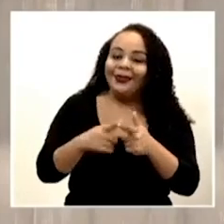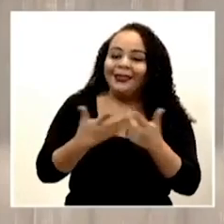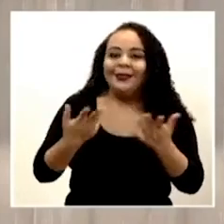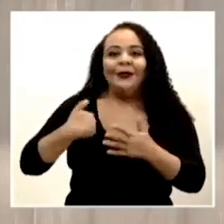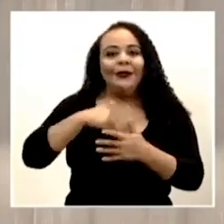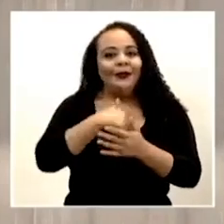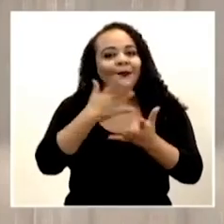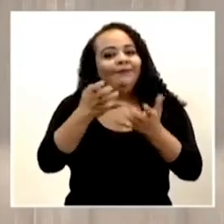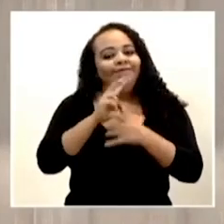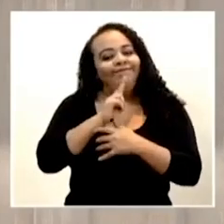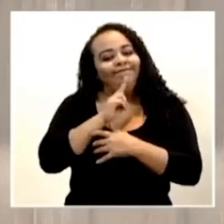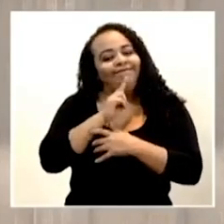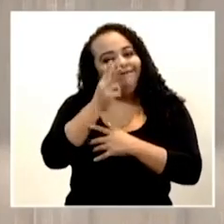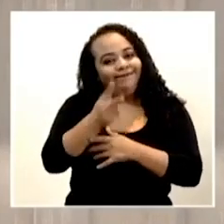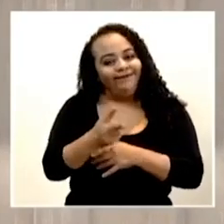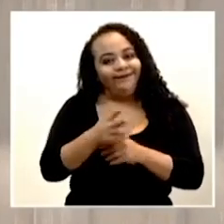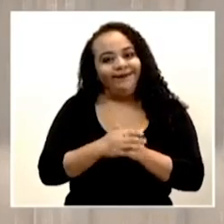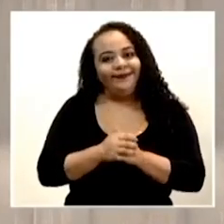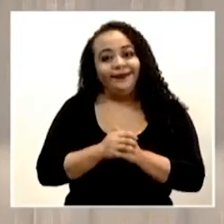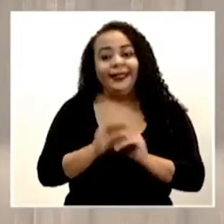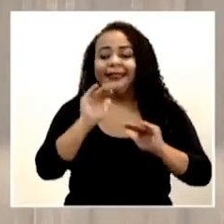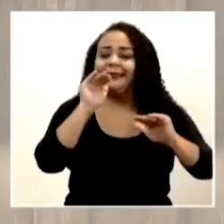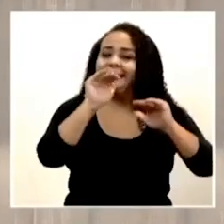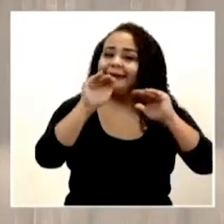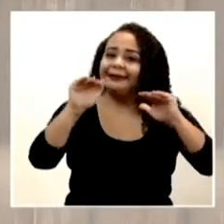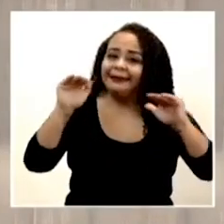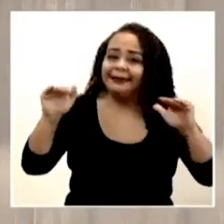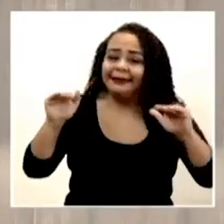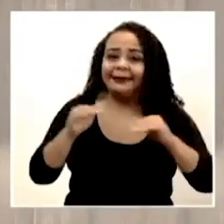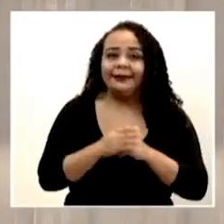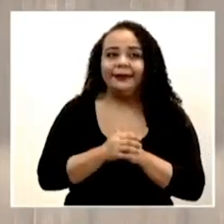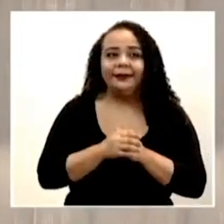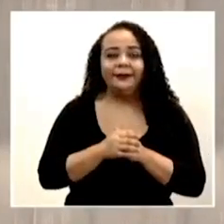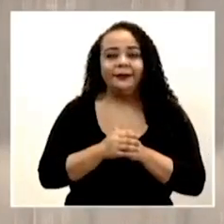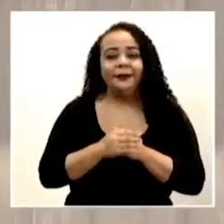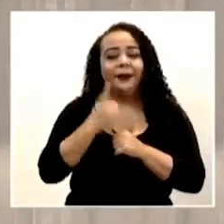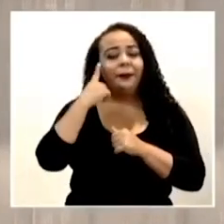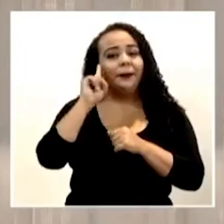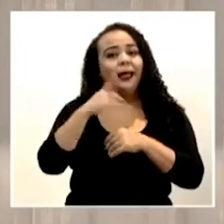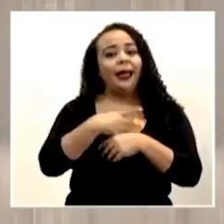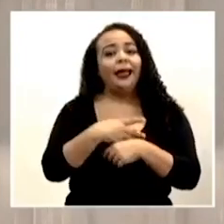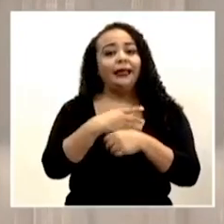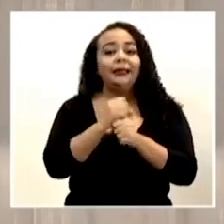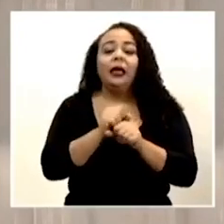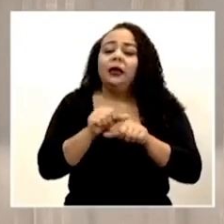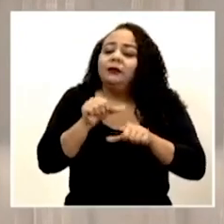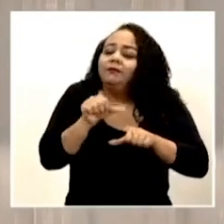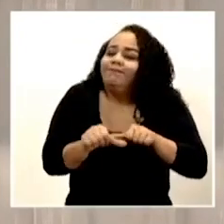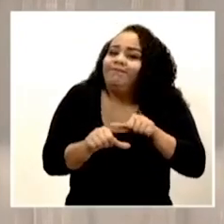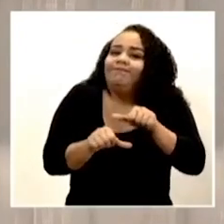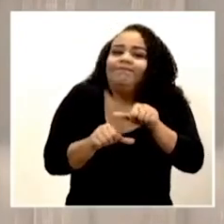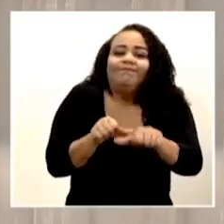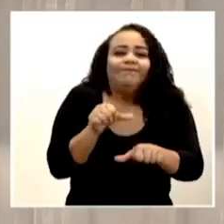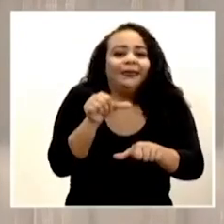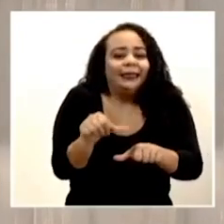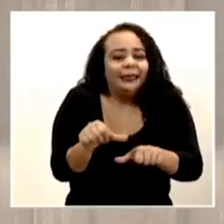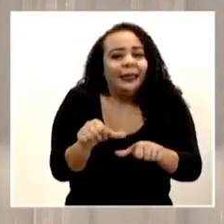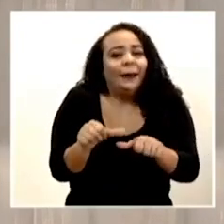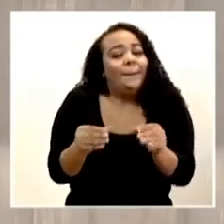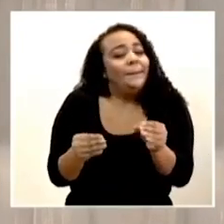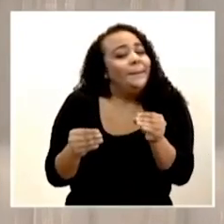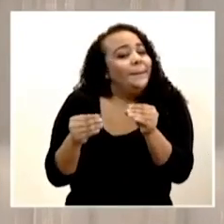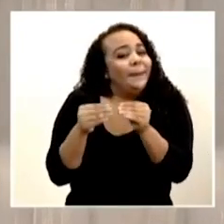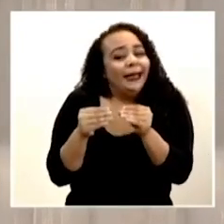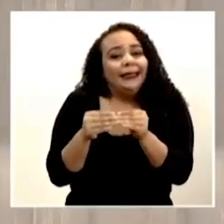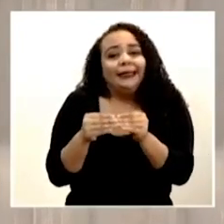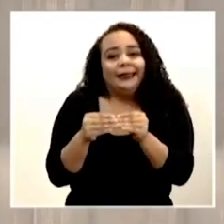quisiéramos deberes hacerles hacerles un llamado para hacer un esfuerzo todavía más.